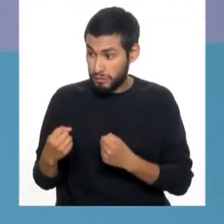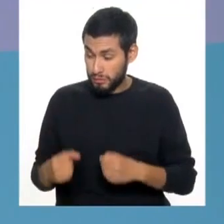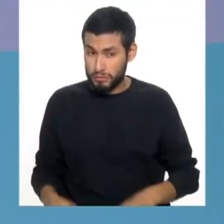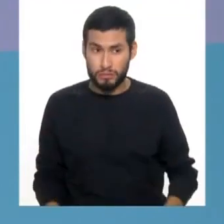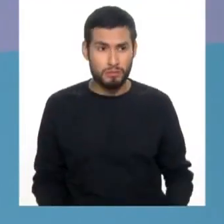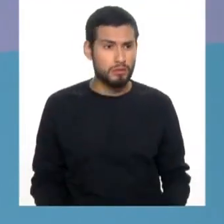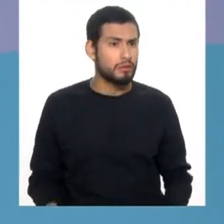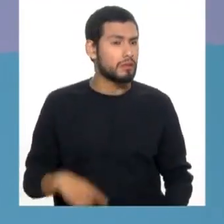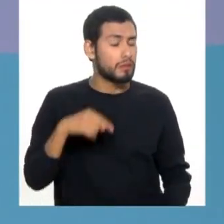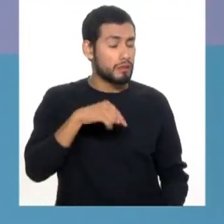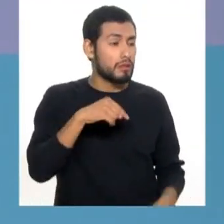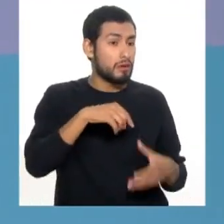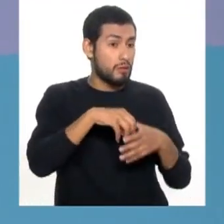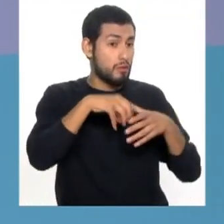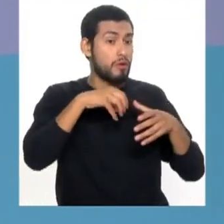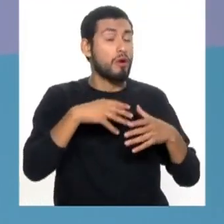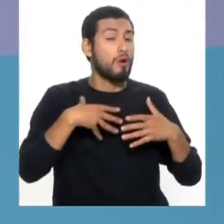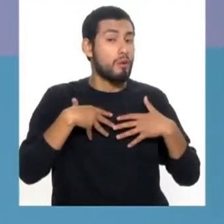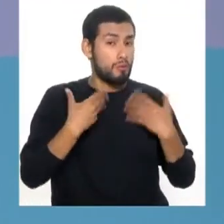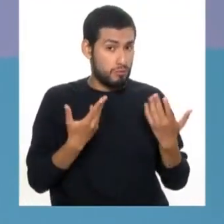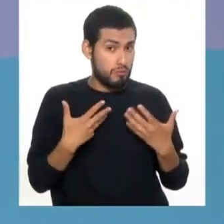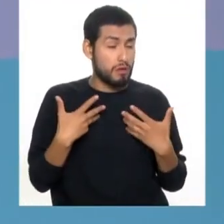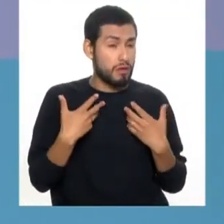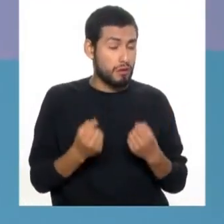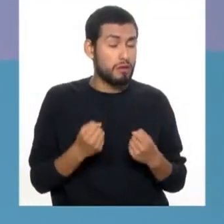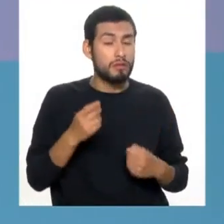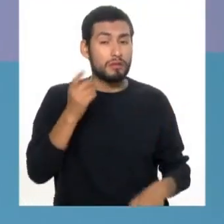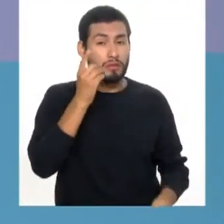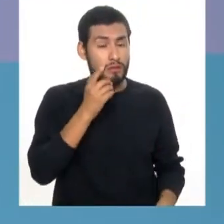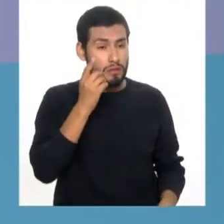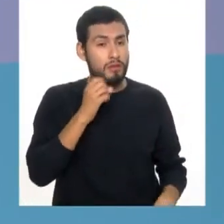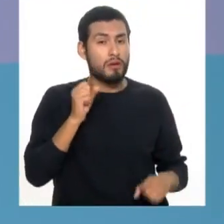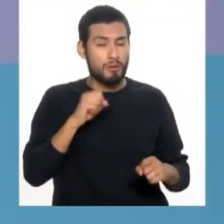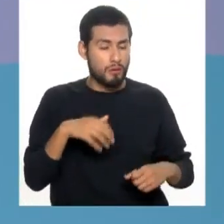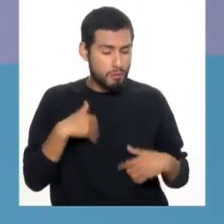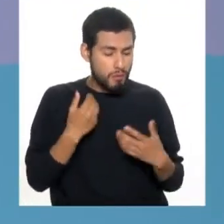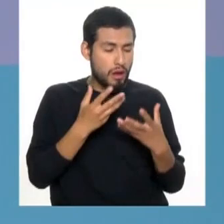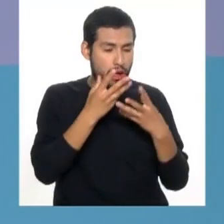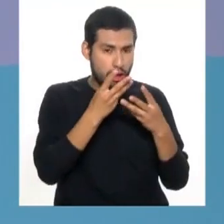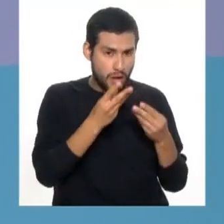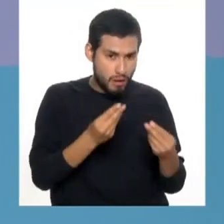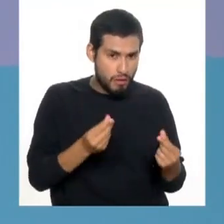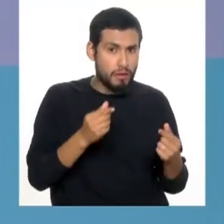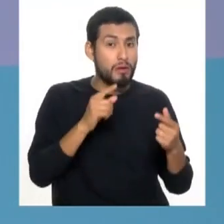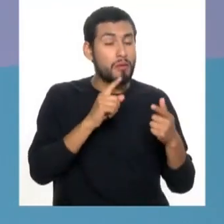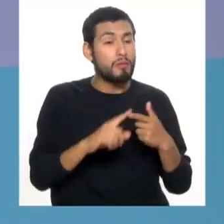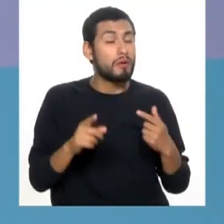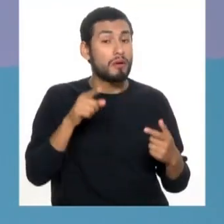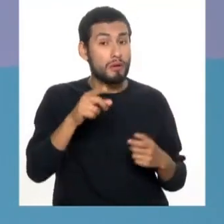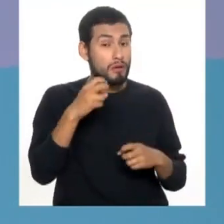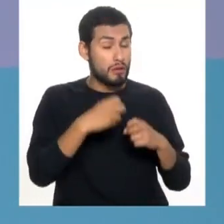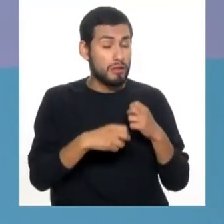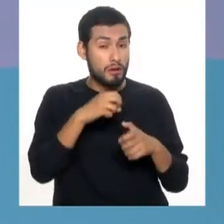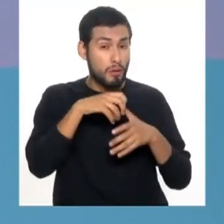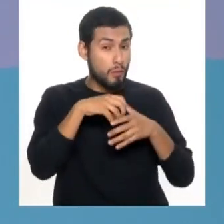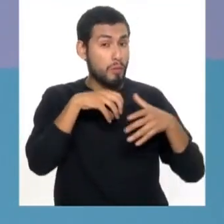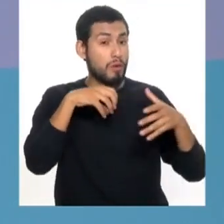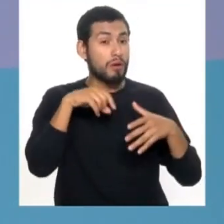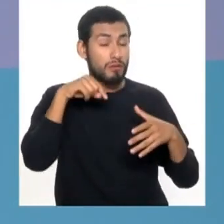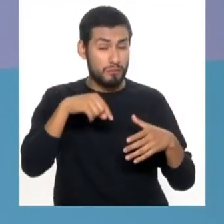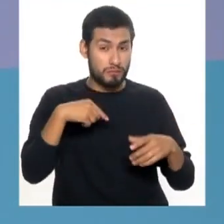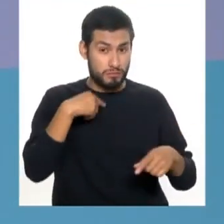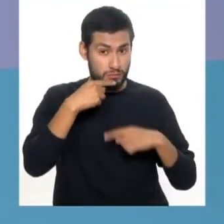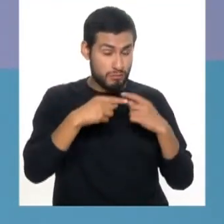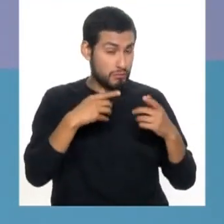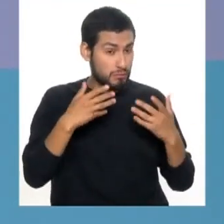Efectivamente, la gingivitis la podemos curar. Los odontólogos la podemos tratar. Pero ojo, hay que decir, si usted tiene un problema de gingivitis con los síntomas que había